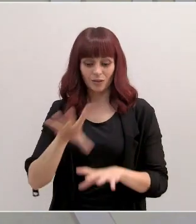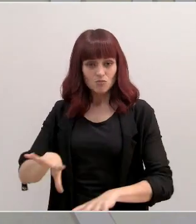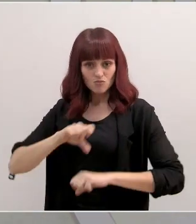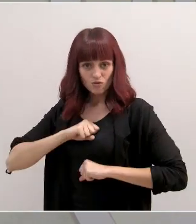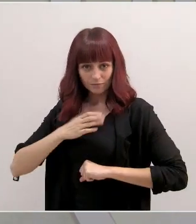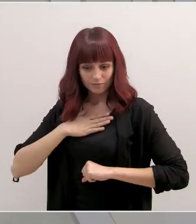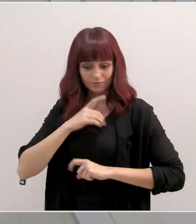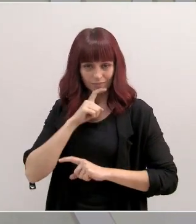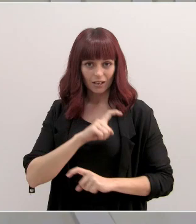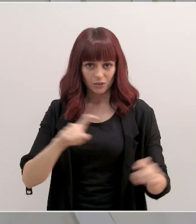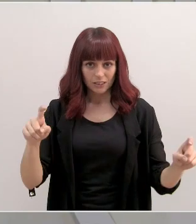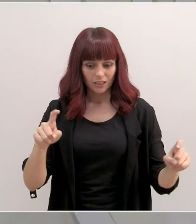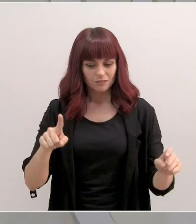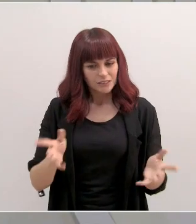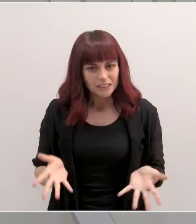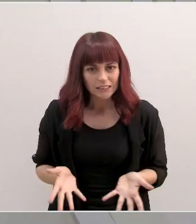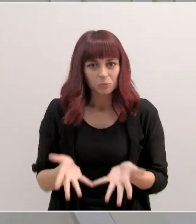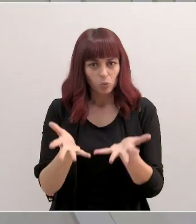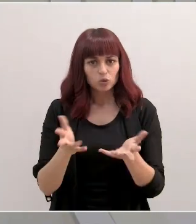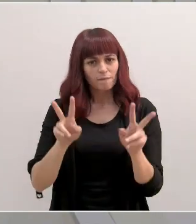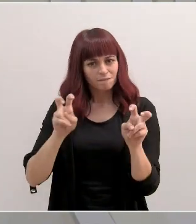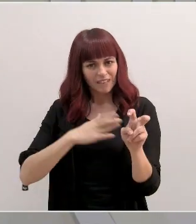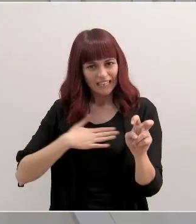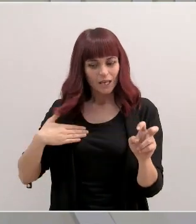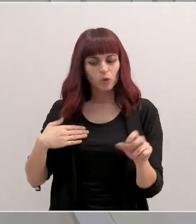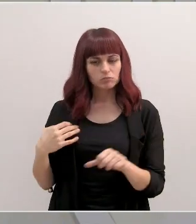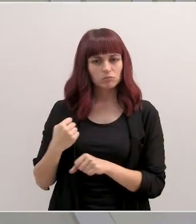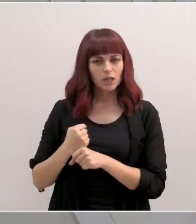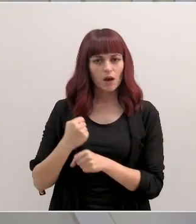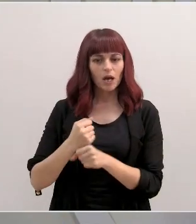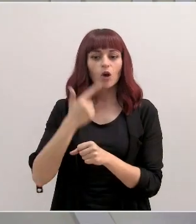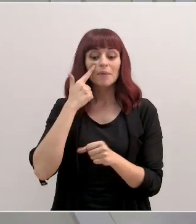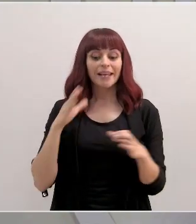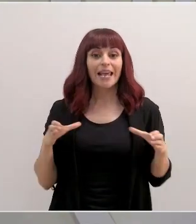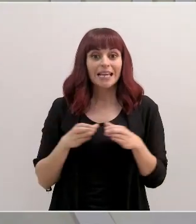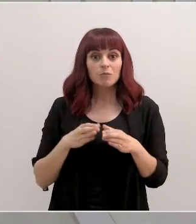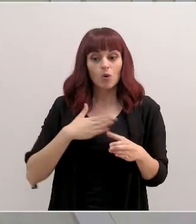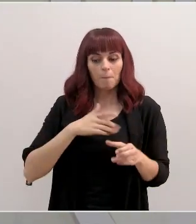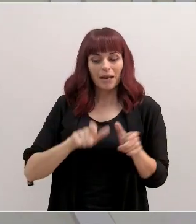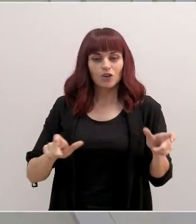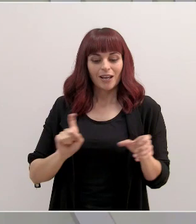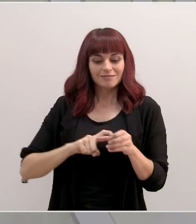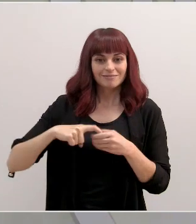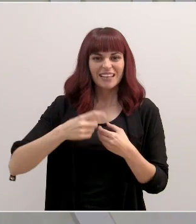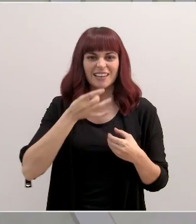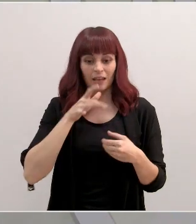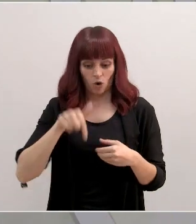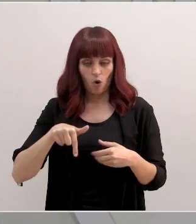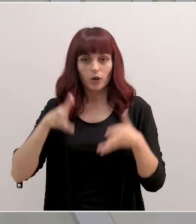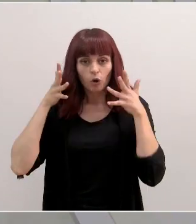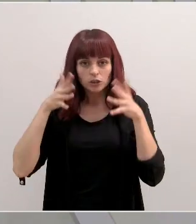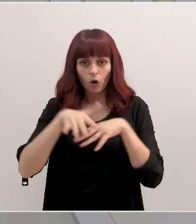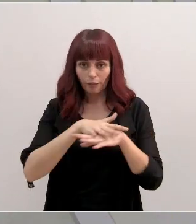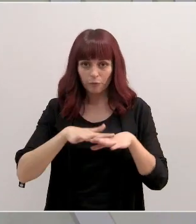posesión, en este nuevo impulso que queremos dar, hemos estado trabajando en el diseño del equipo y hoy el Consejo de Gobierno